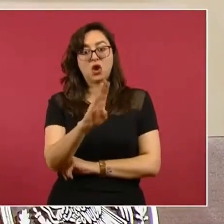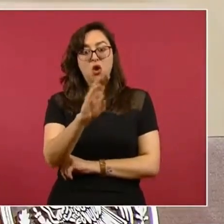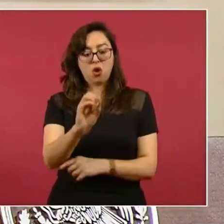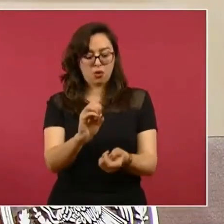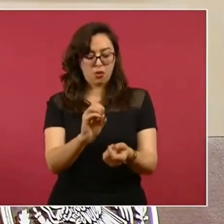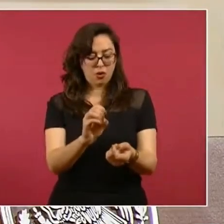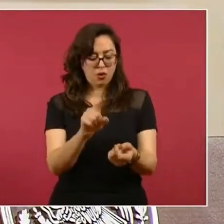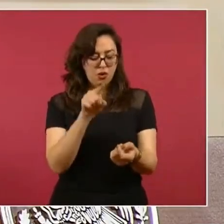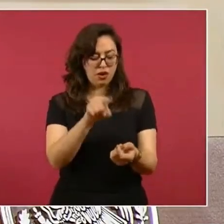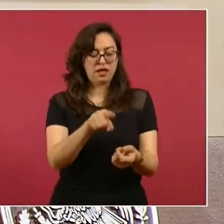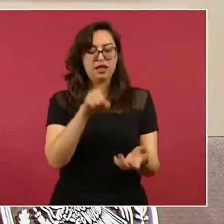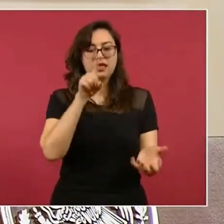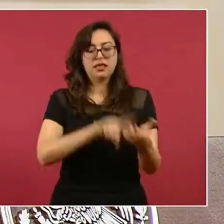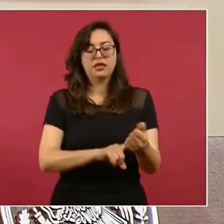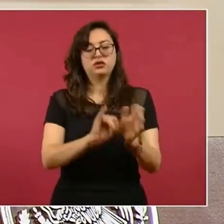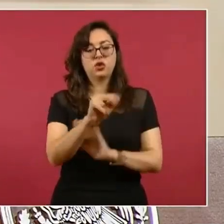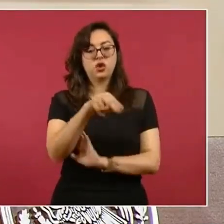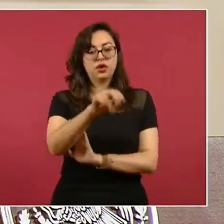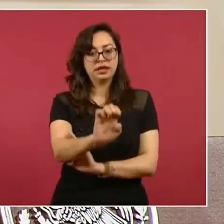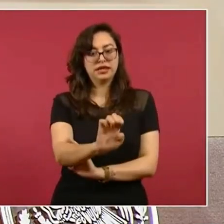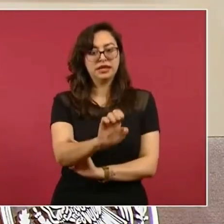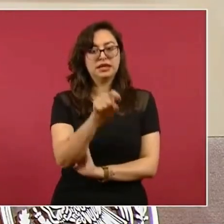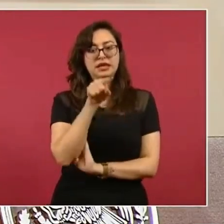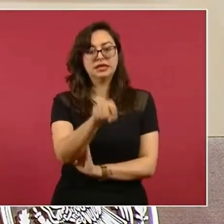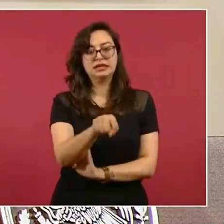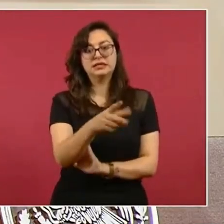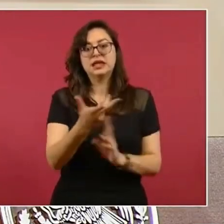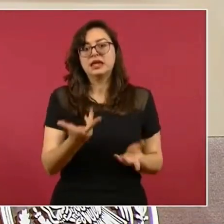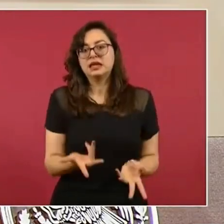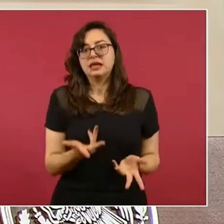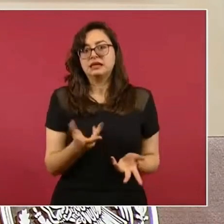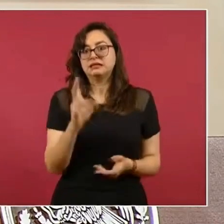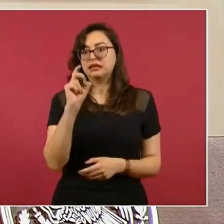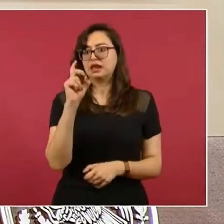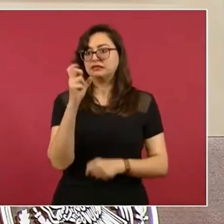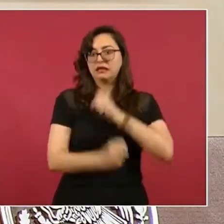No se quería ir. Y hasta lloraban por él. sea.